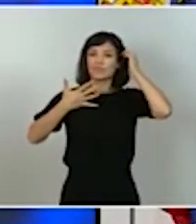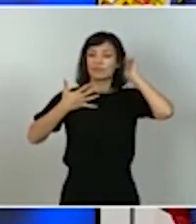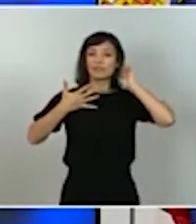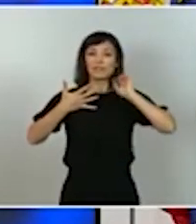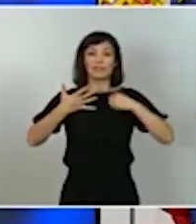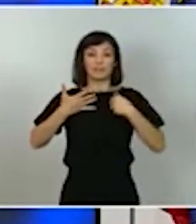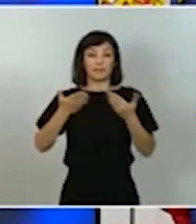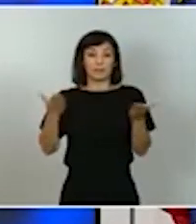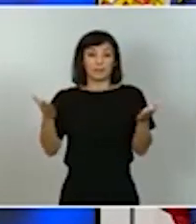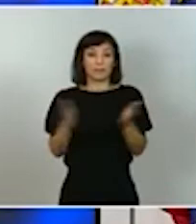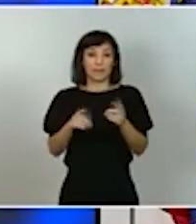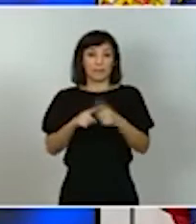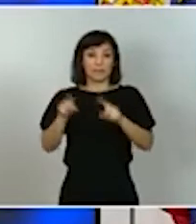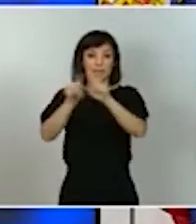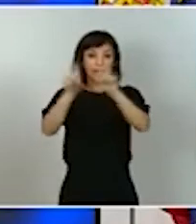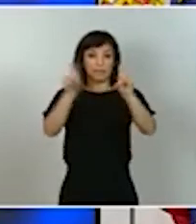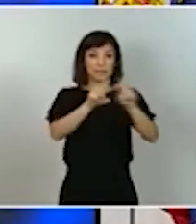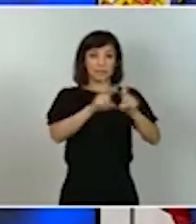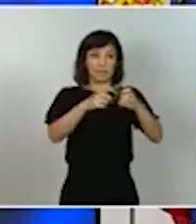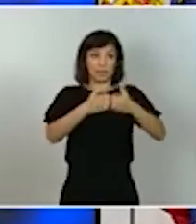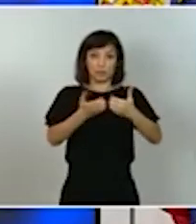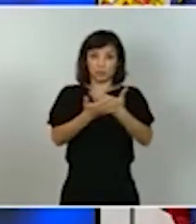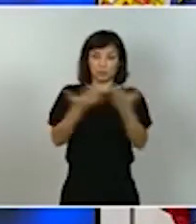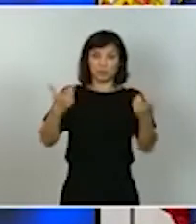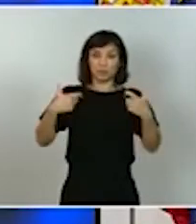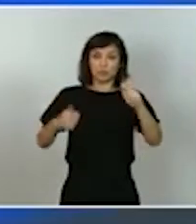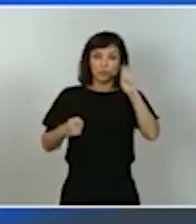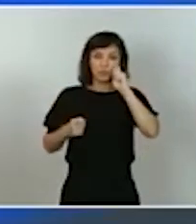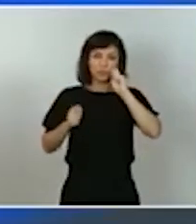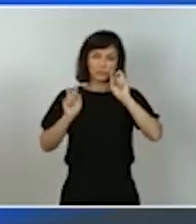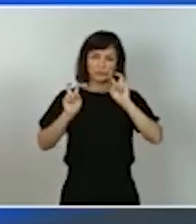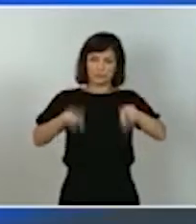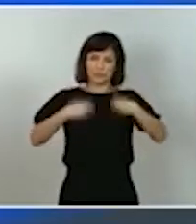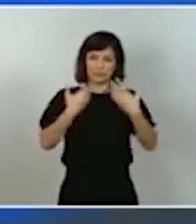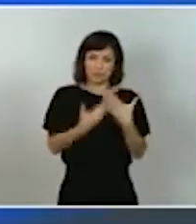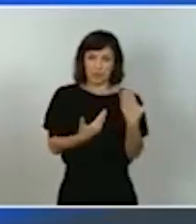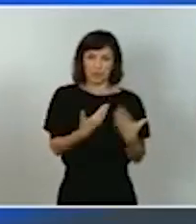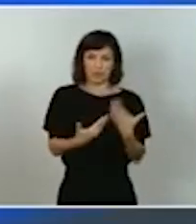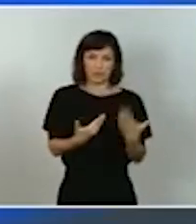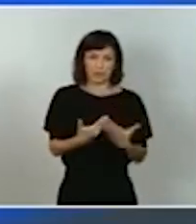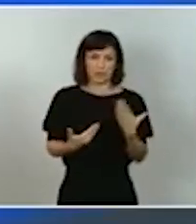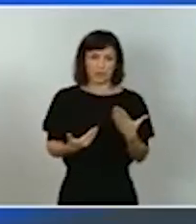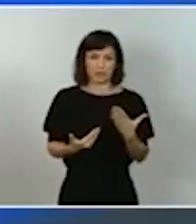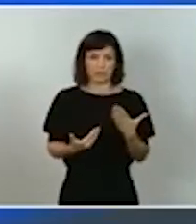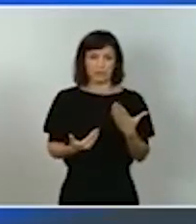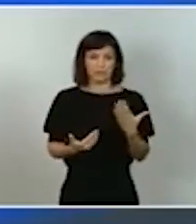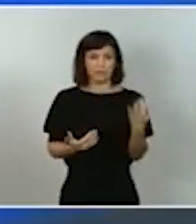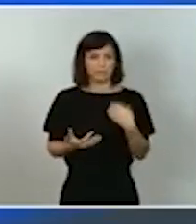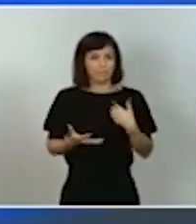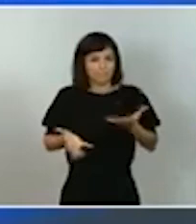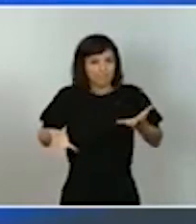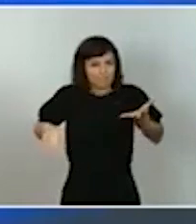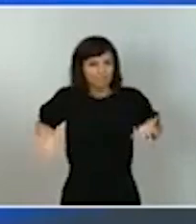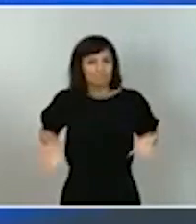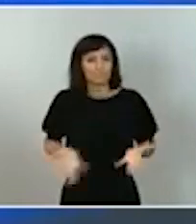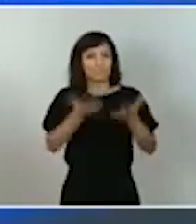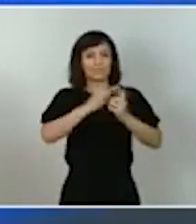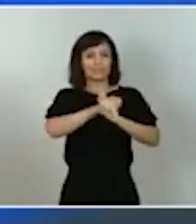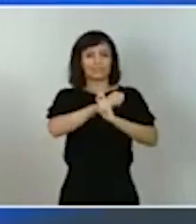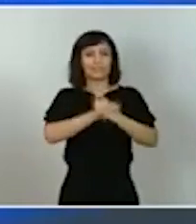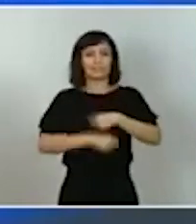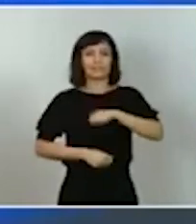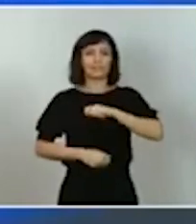empresas de nuestra industria de nuestro sector turístico y un impulso decidido a la estrategia España-Nación emprendedora